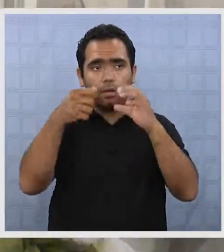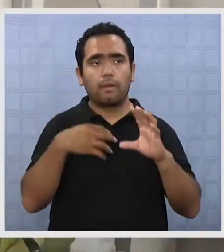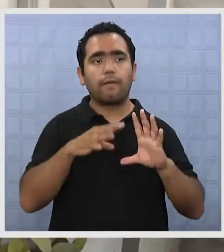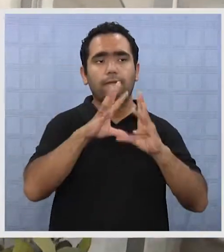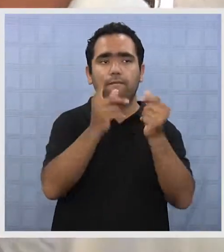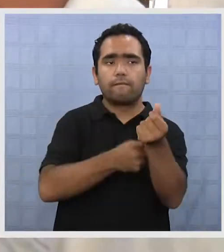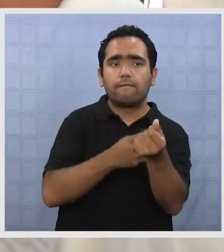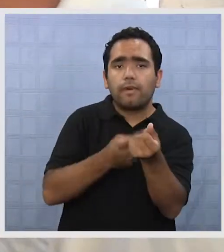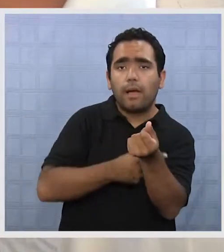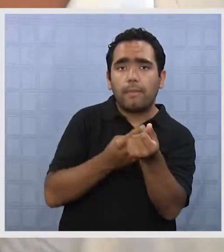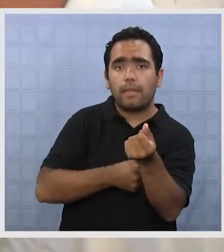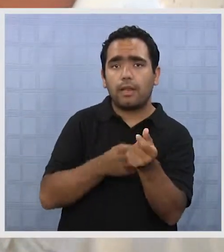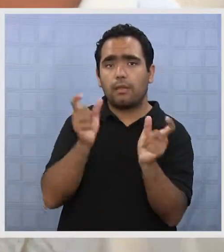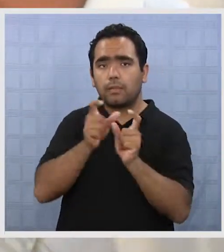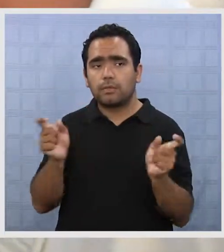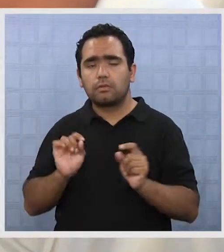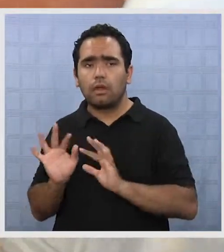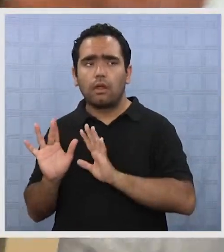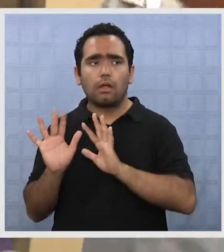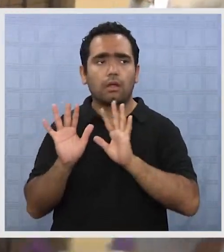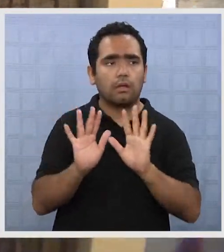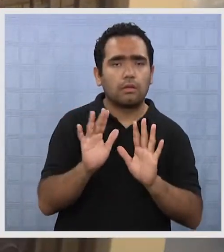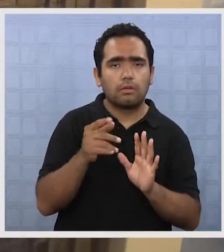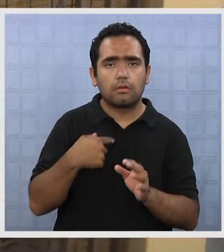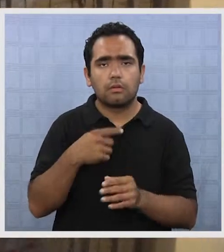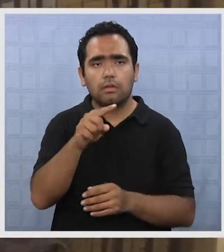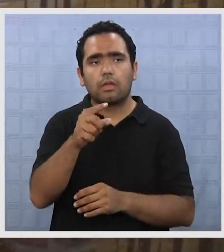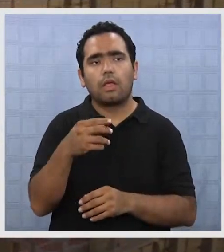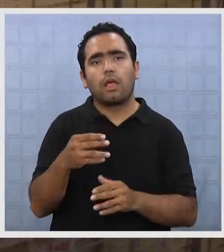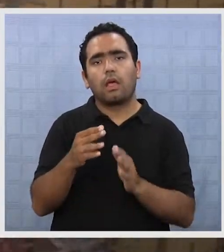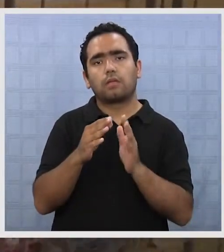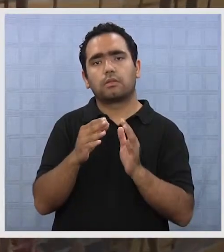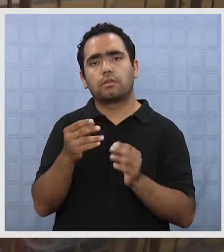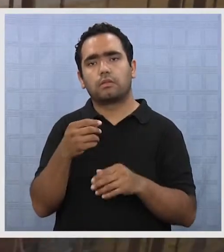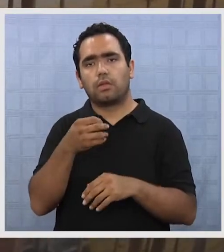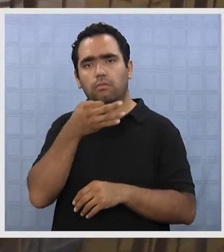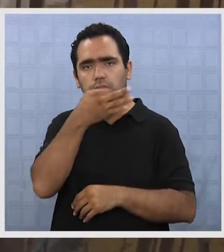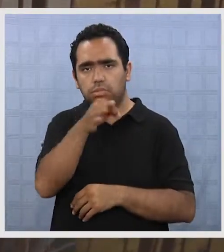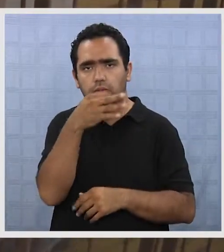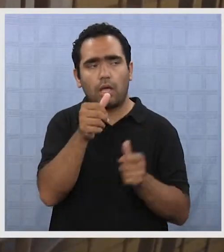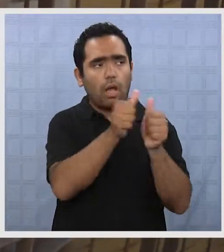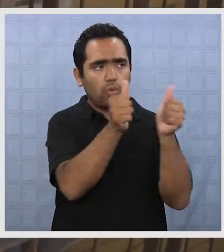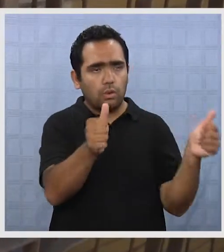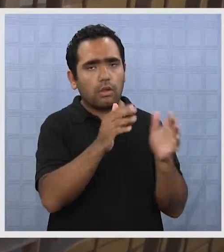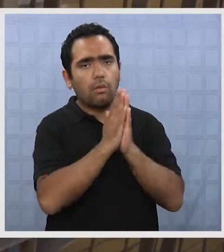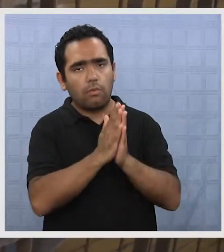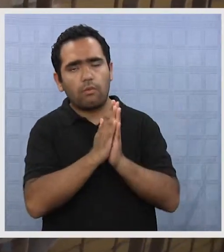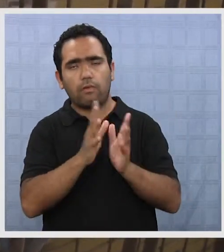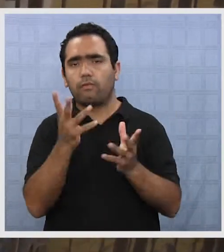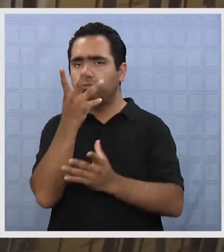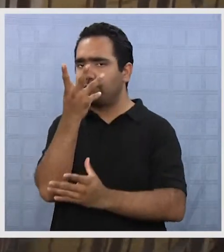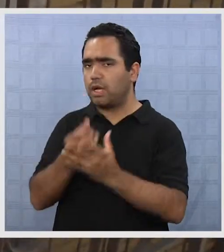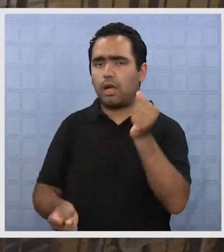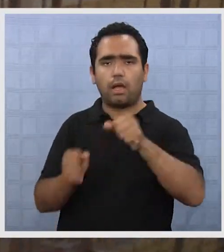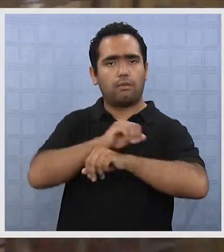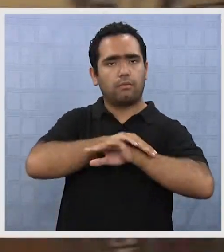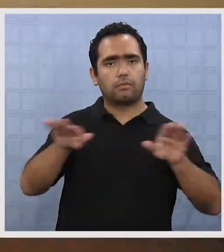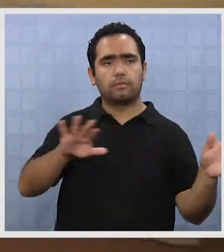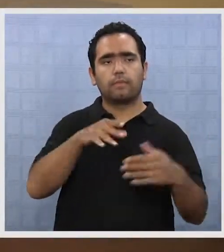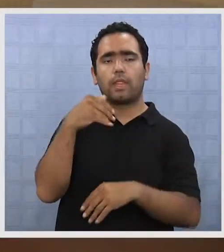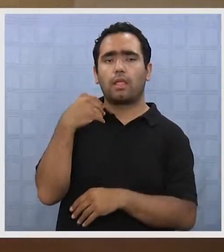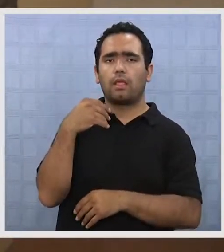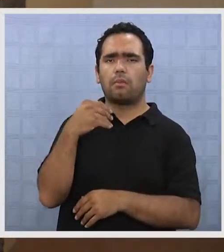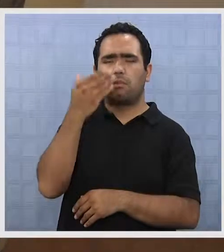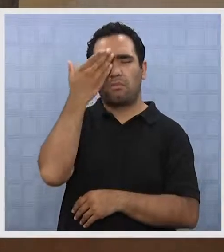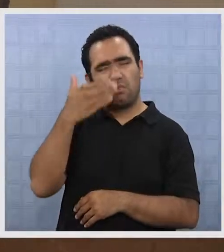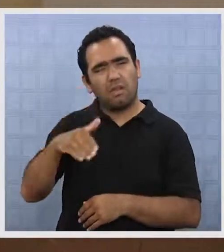nota, llegaron familiares a revisar las tumbas aprovechando de hacer un llamado a los responsables y autoridades para terminar con los saqueos. Terrible,